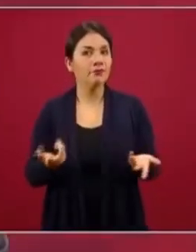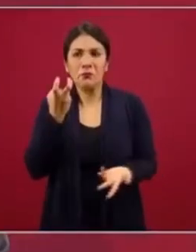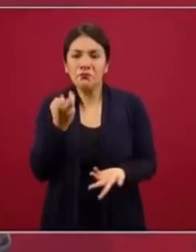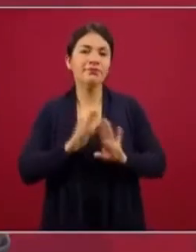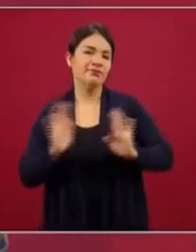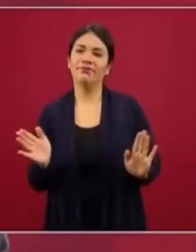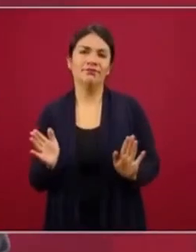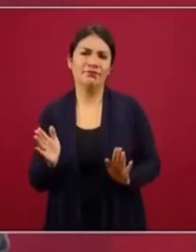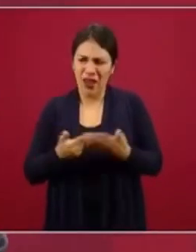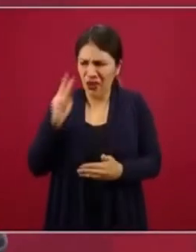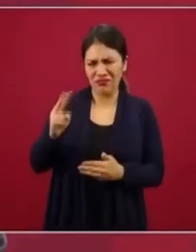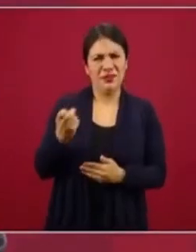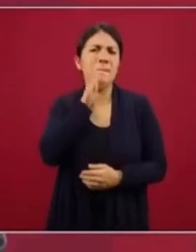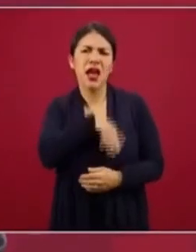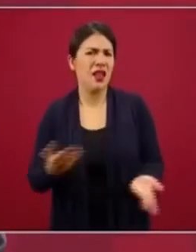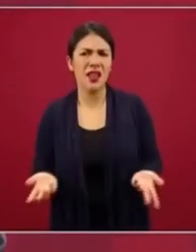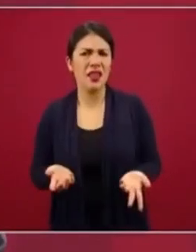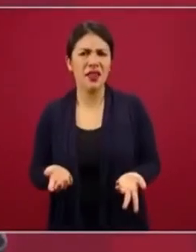ya eso ya no se ve mal.